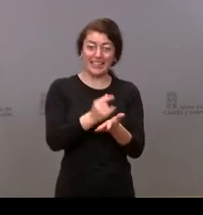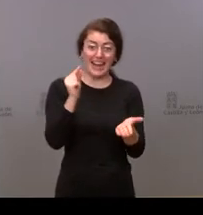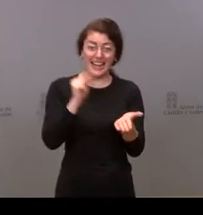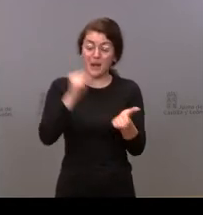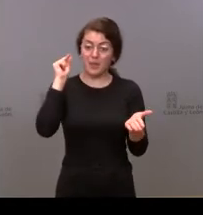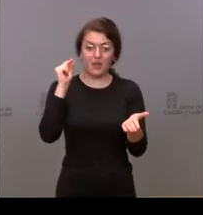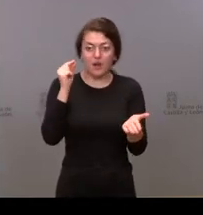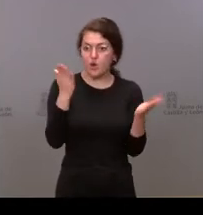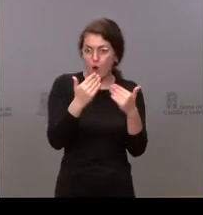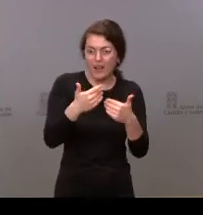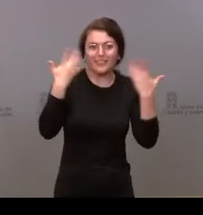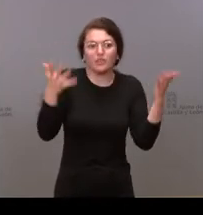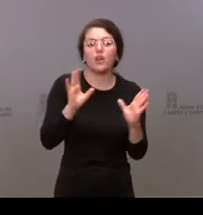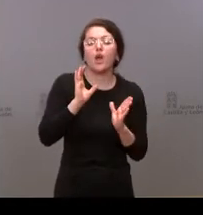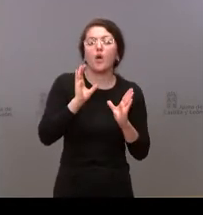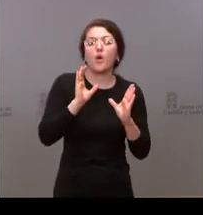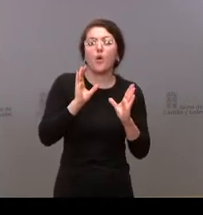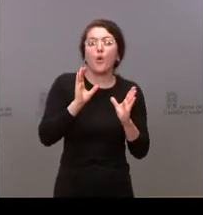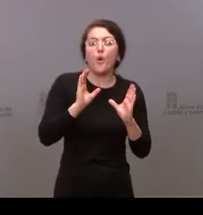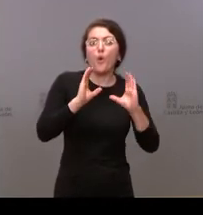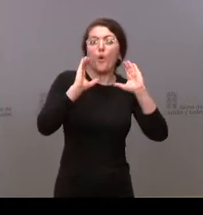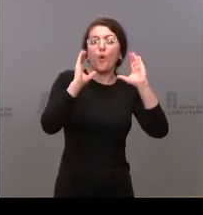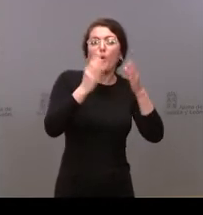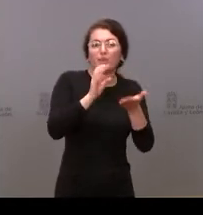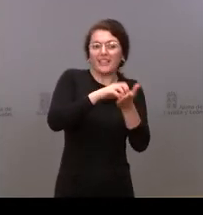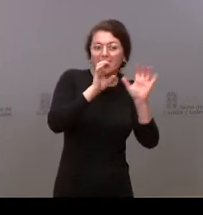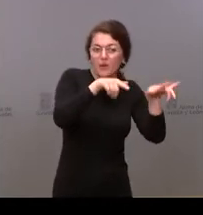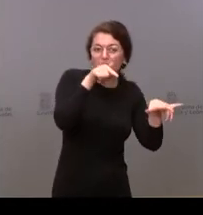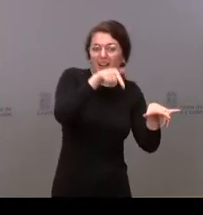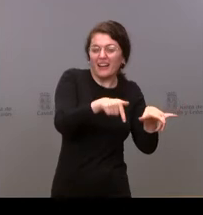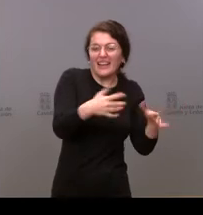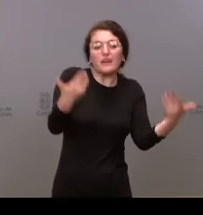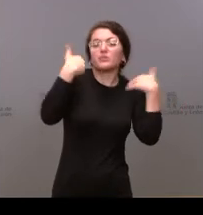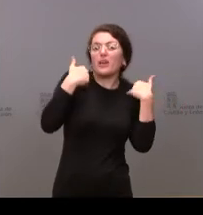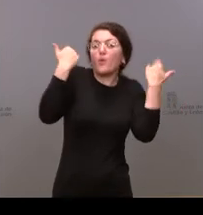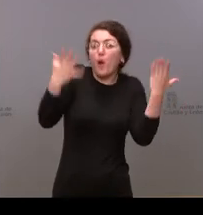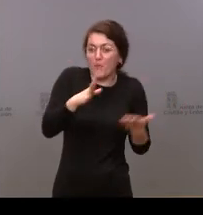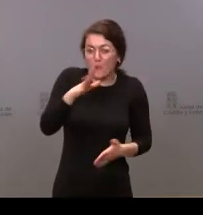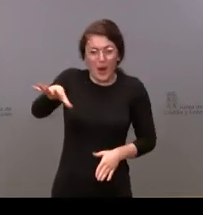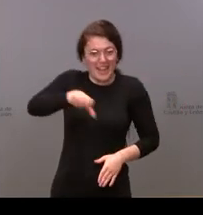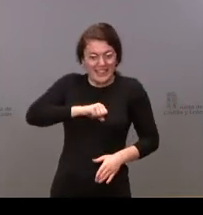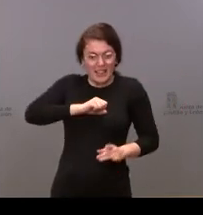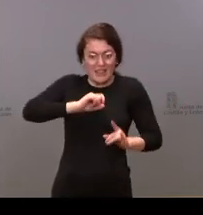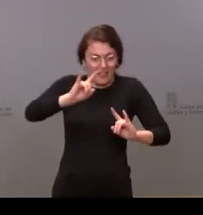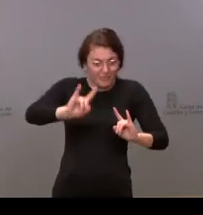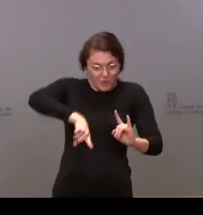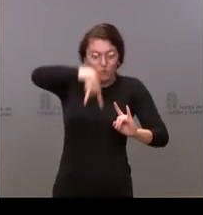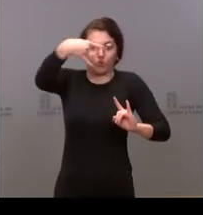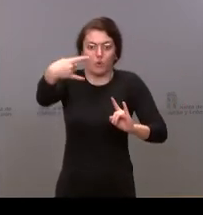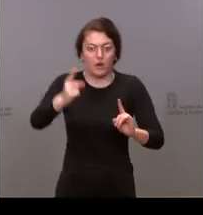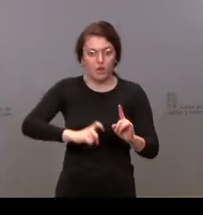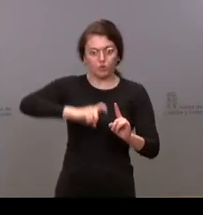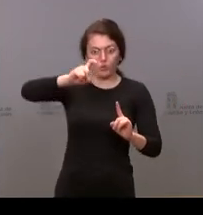consiste la responsabilidad de la Junta en este momento en que la incidencia sube y sube hay días que se dobla respecto al día anterior